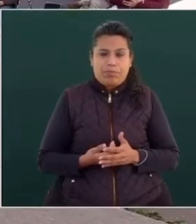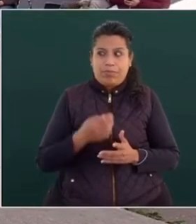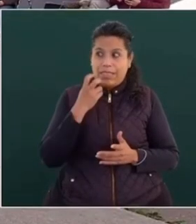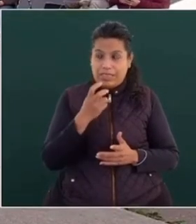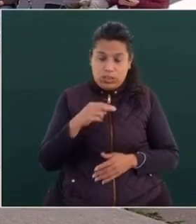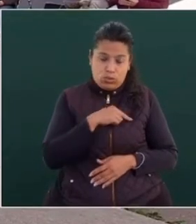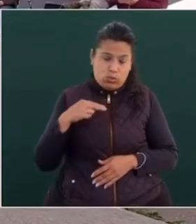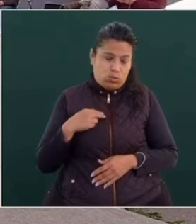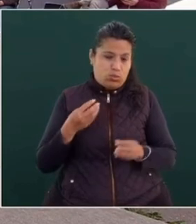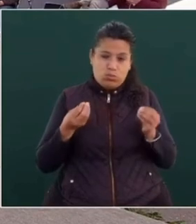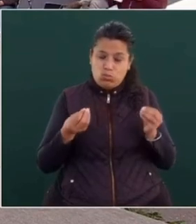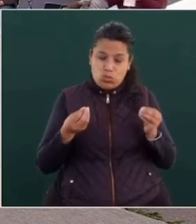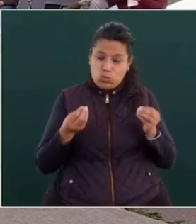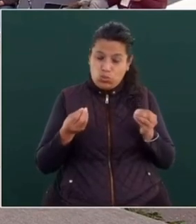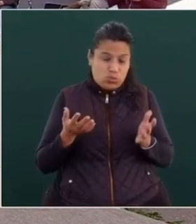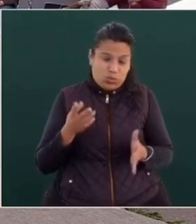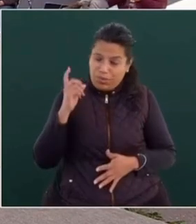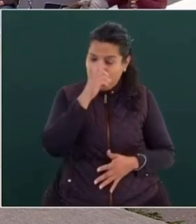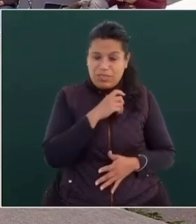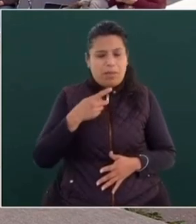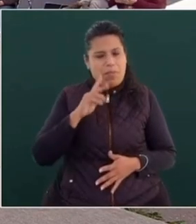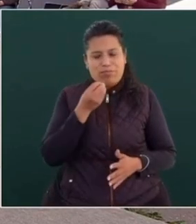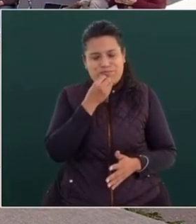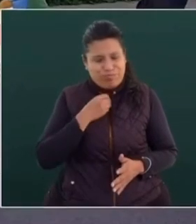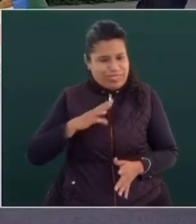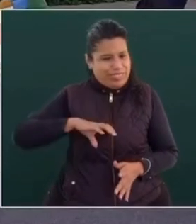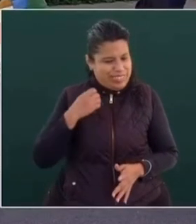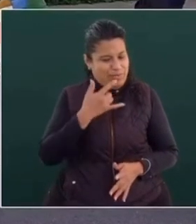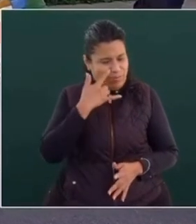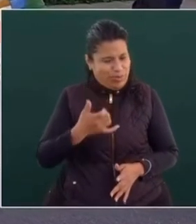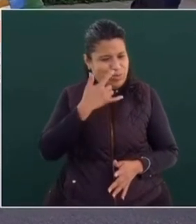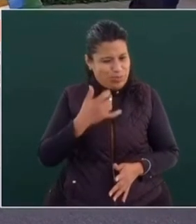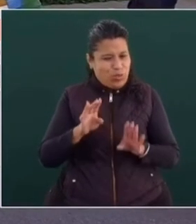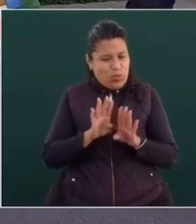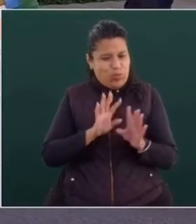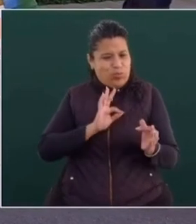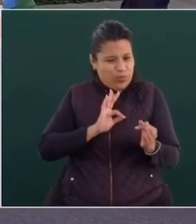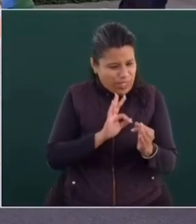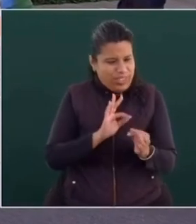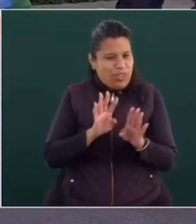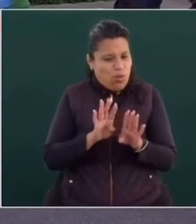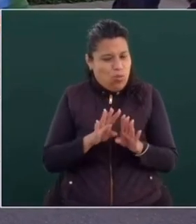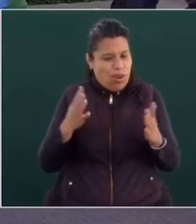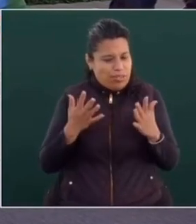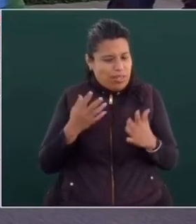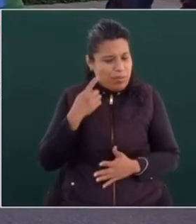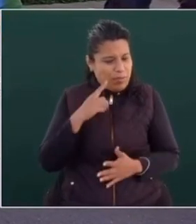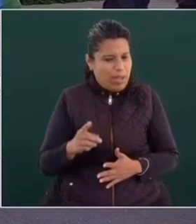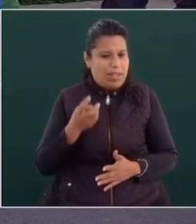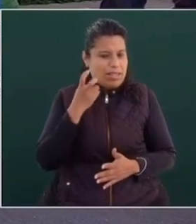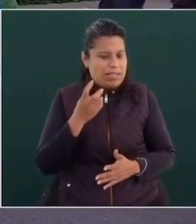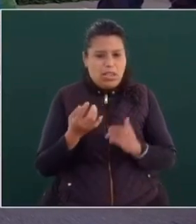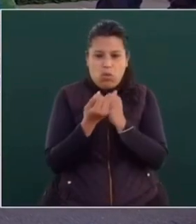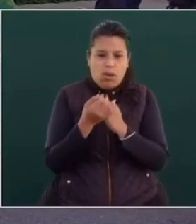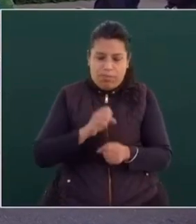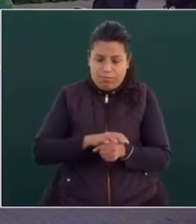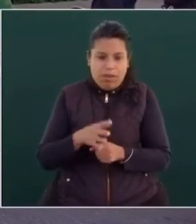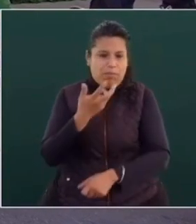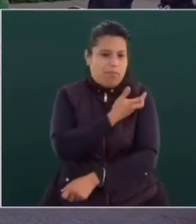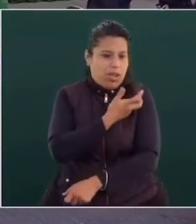Nos ha costado bastante, pero ahí vamos. Y todos, así como enfrentamos la pandemia y se distribuyeron las vacunas,